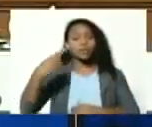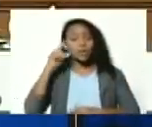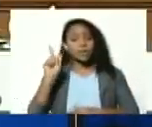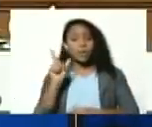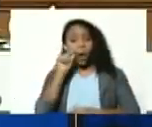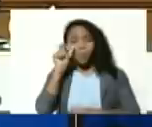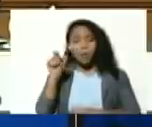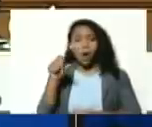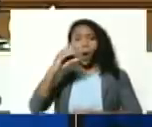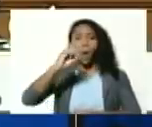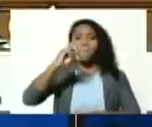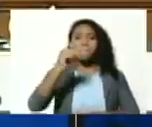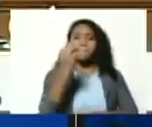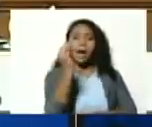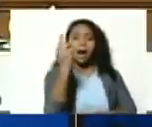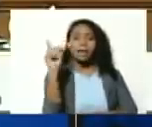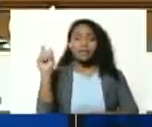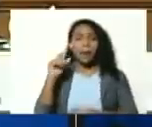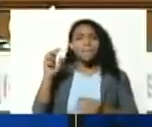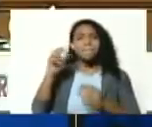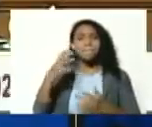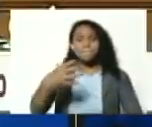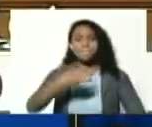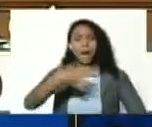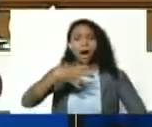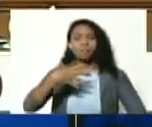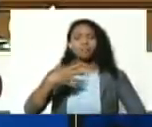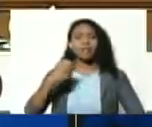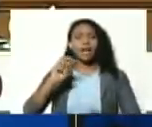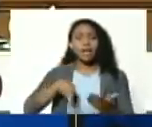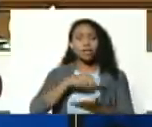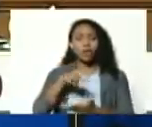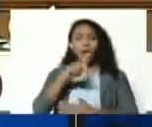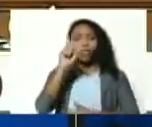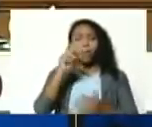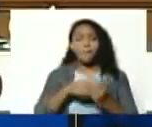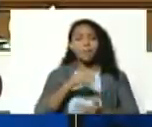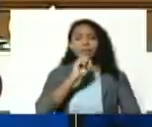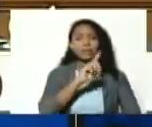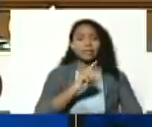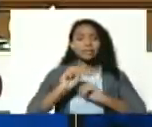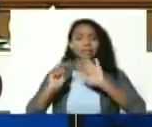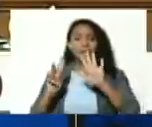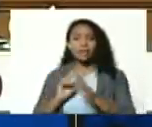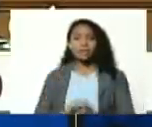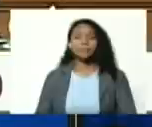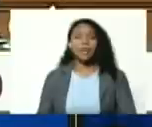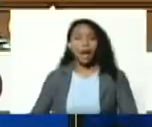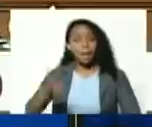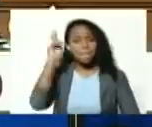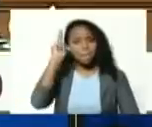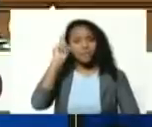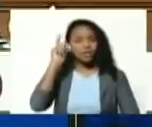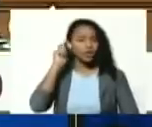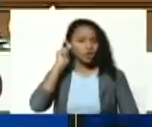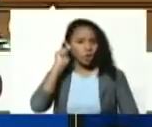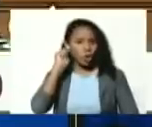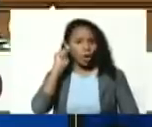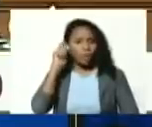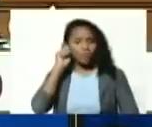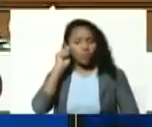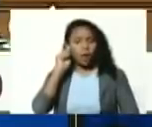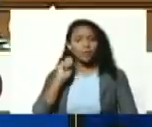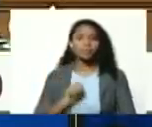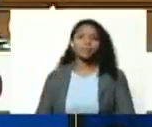premio nacional dos mil diecisiete a la profesora iraida